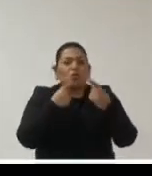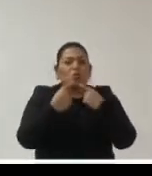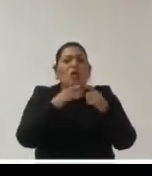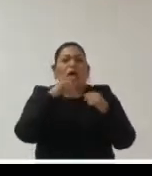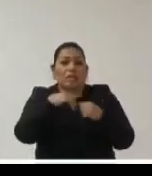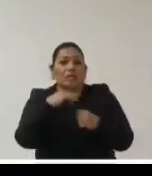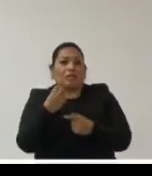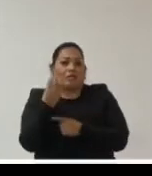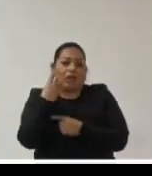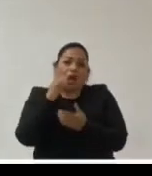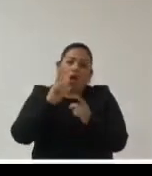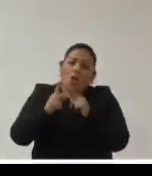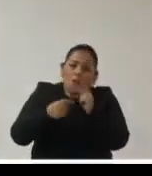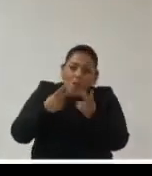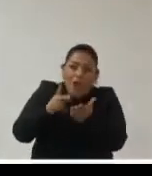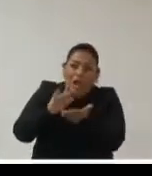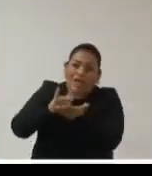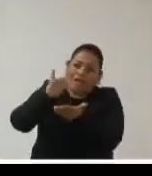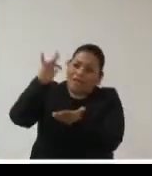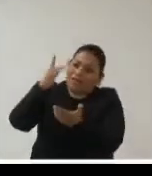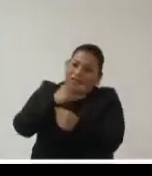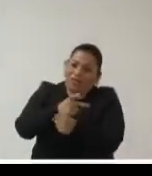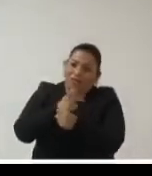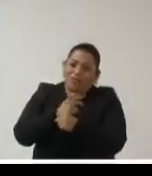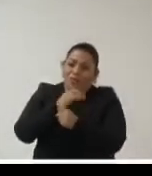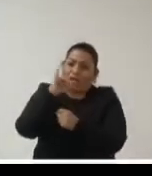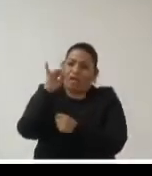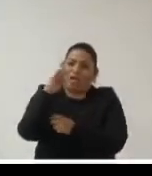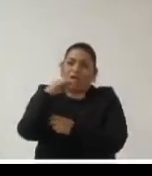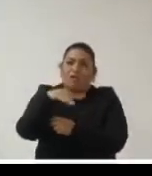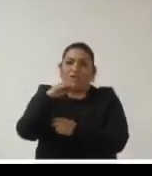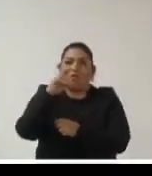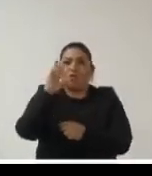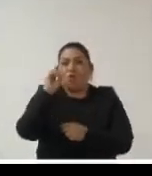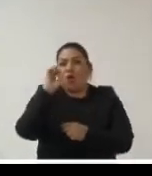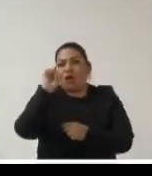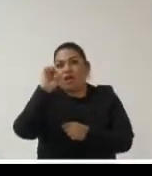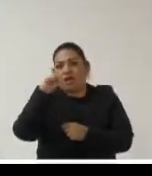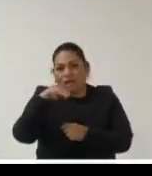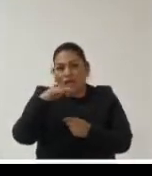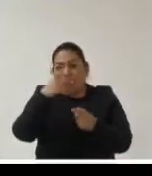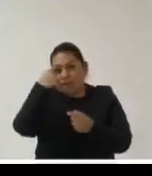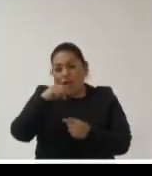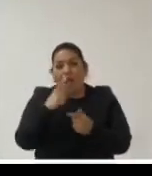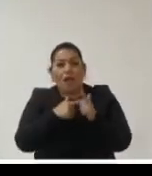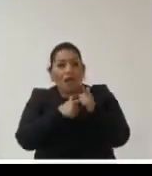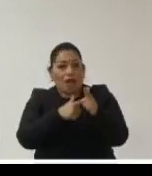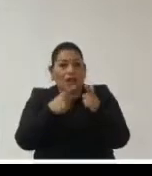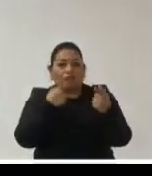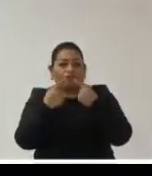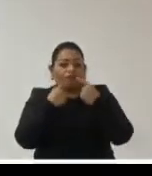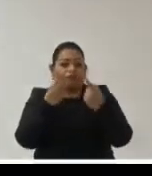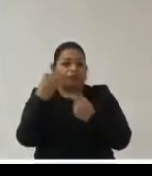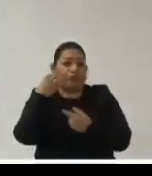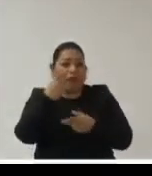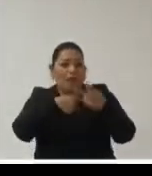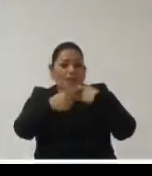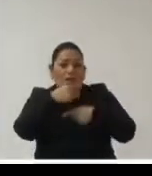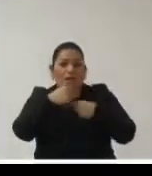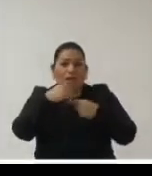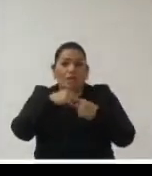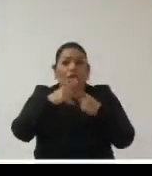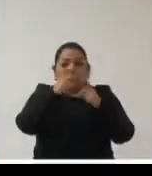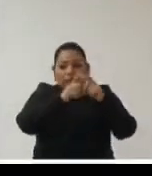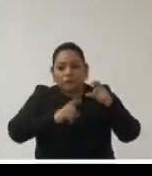vuelvo a agradecer la invitación que tenemos hoy en día de Infoem para poder en el fondo efectivamente generar estos debates es que tenemos también una